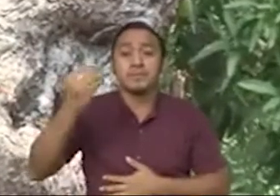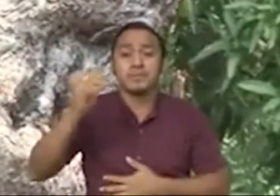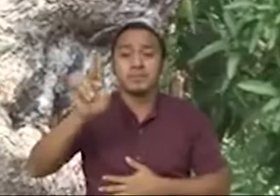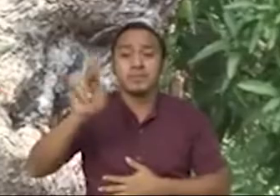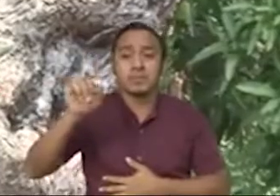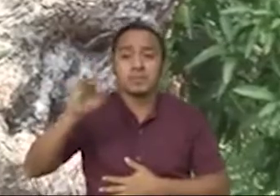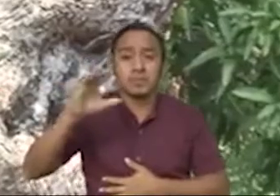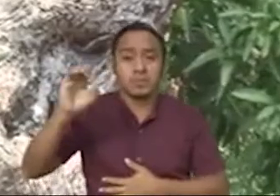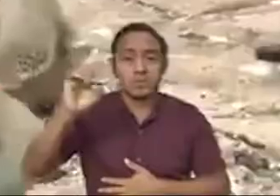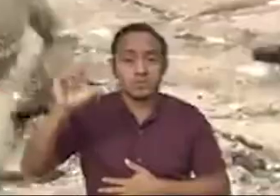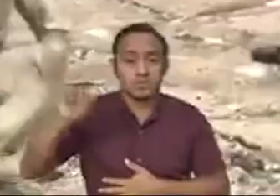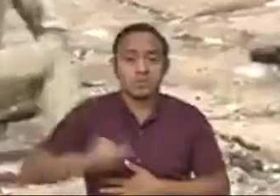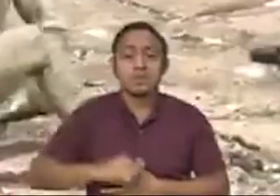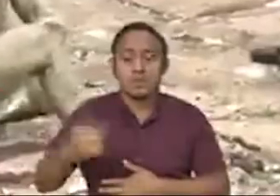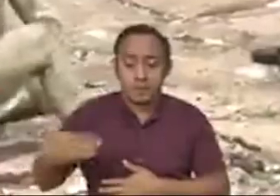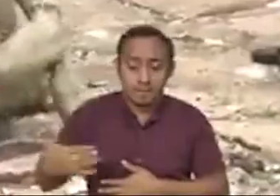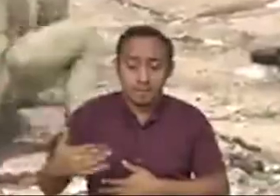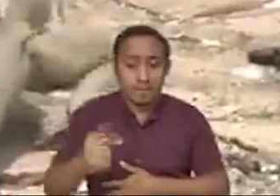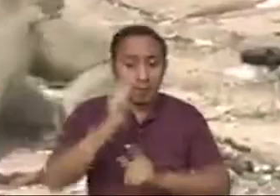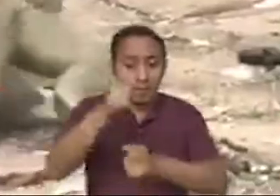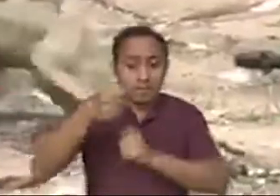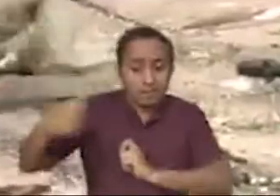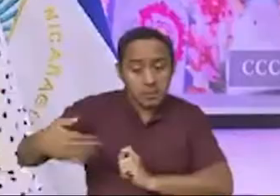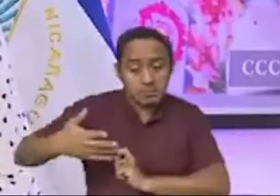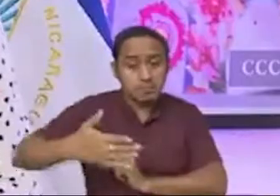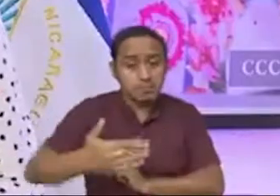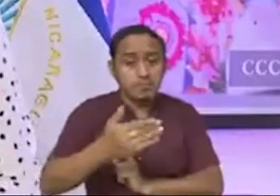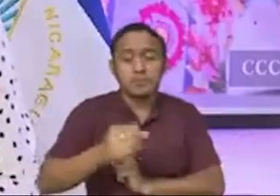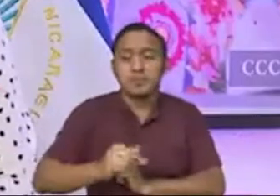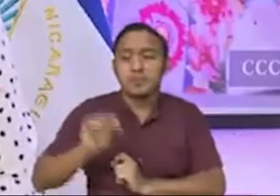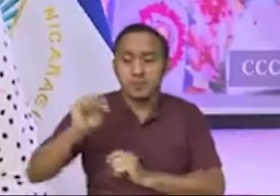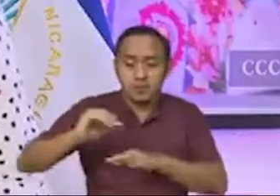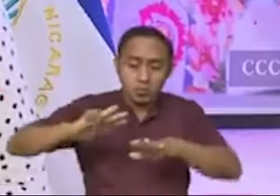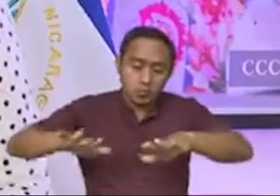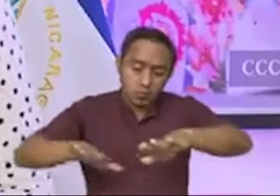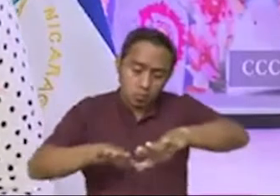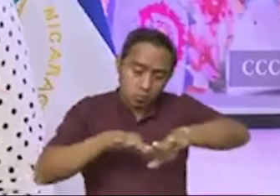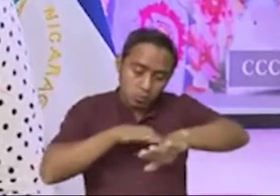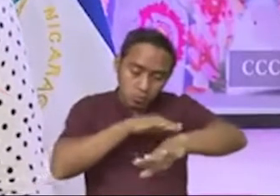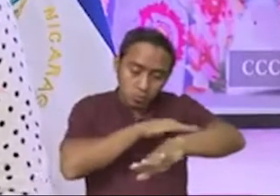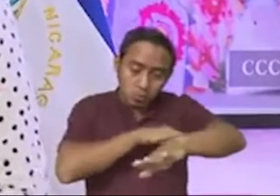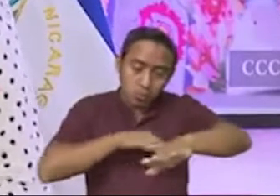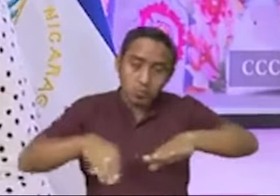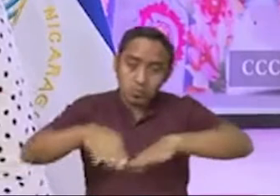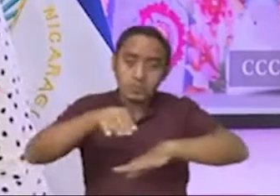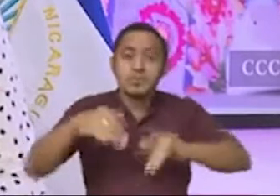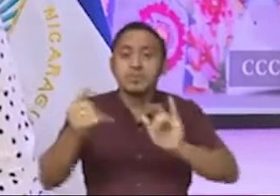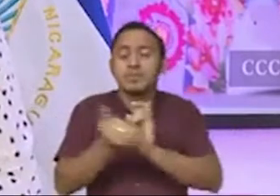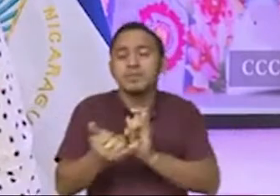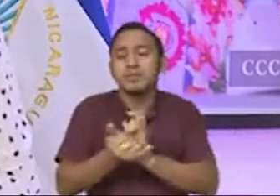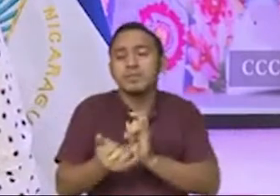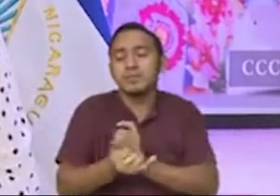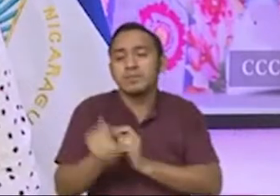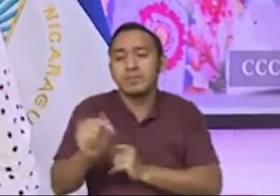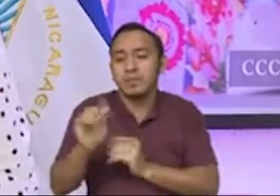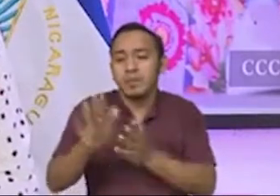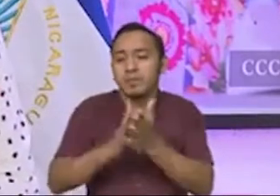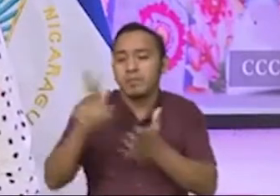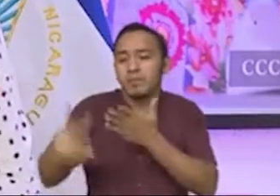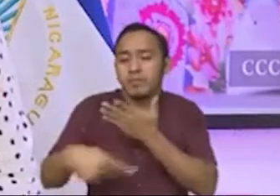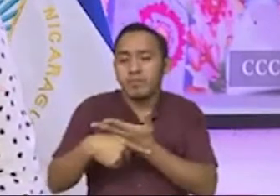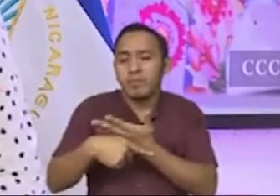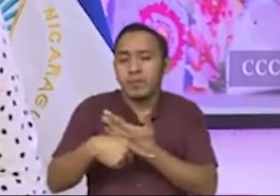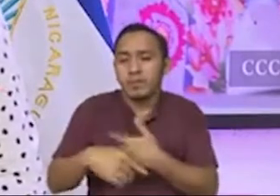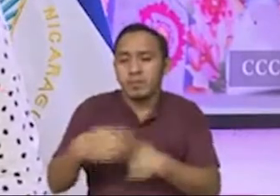acompañando a los pescadores de la zona costera, pero también seguimos promoviendo un programa emblemático como